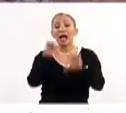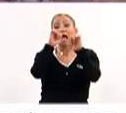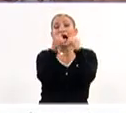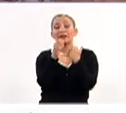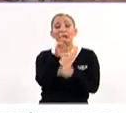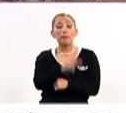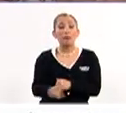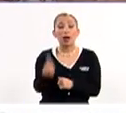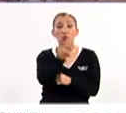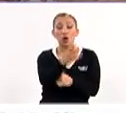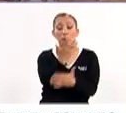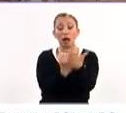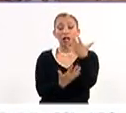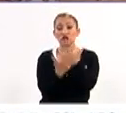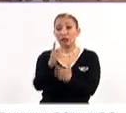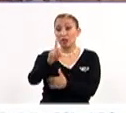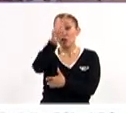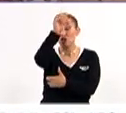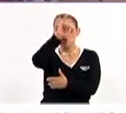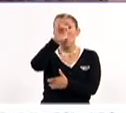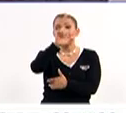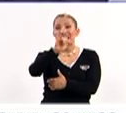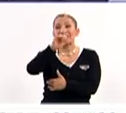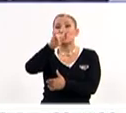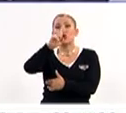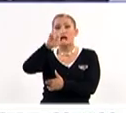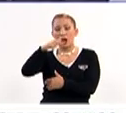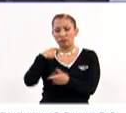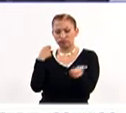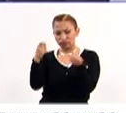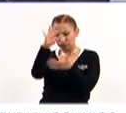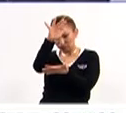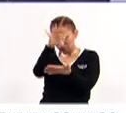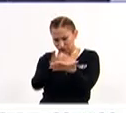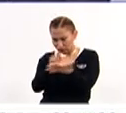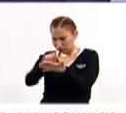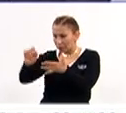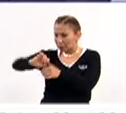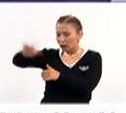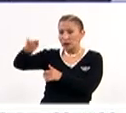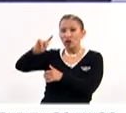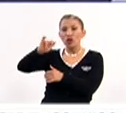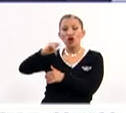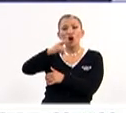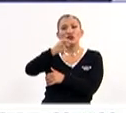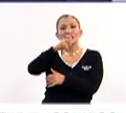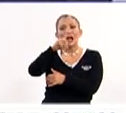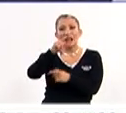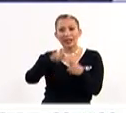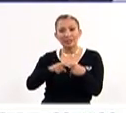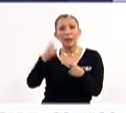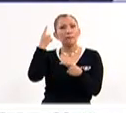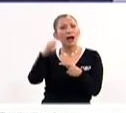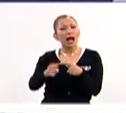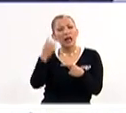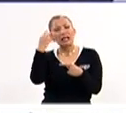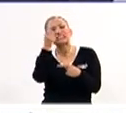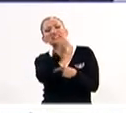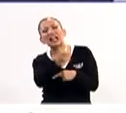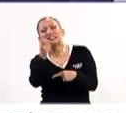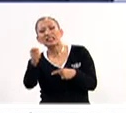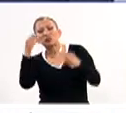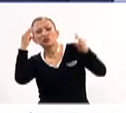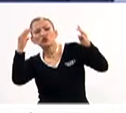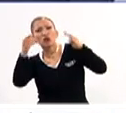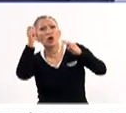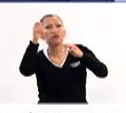En arte del pueblo, manos de Dios, José Iturriaga coordinó los textos de especialistas como Teodoro González de León para hacer un